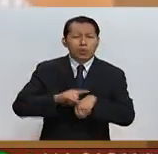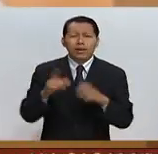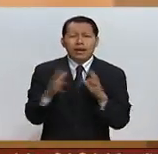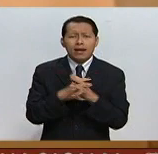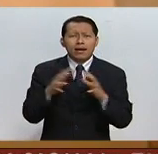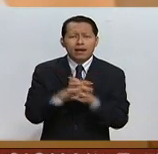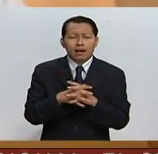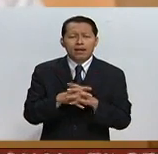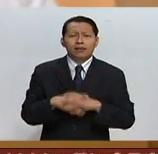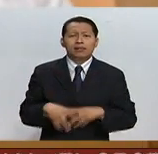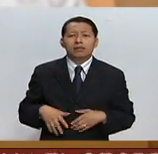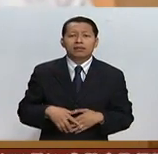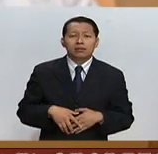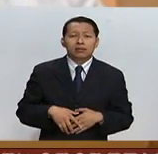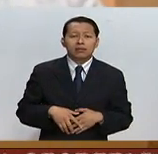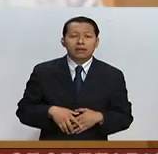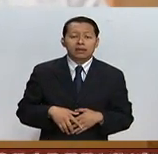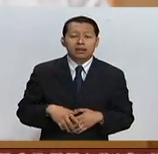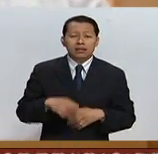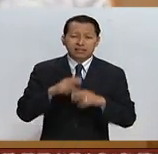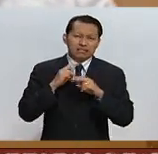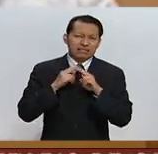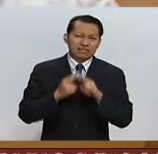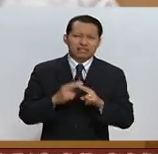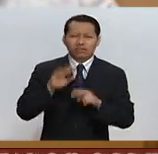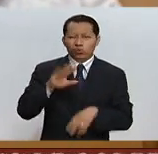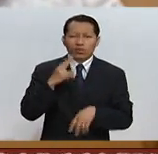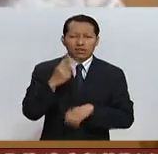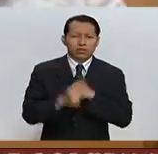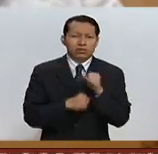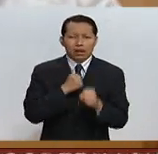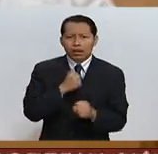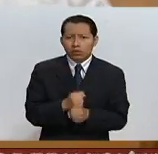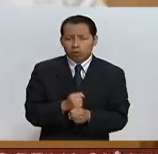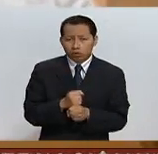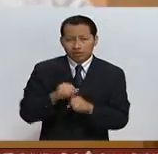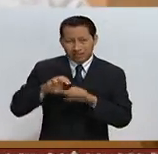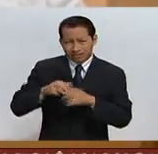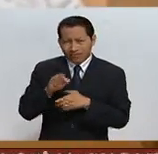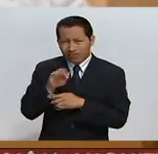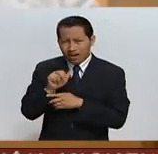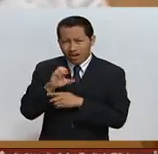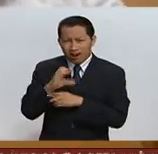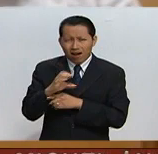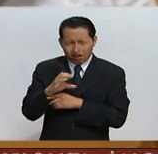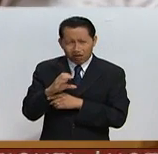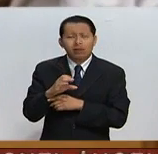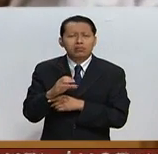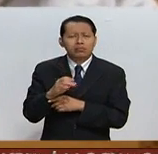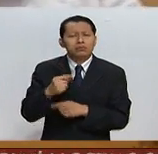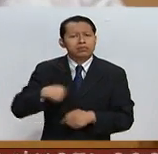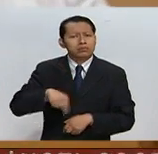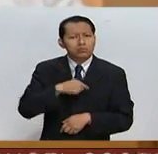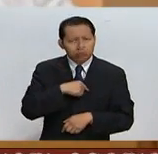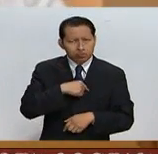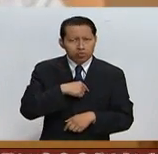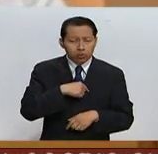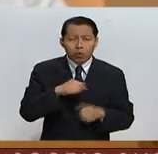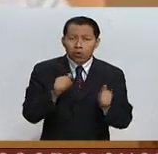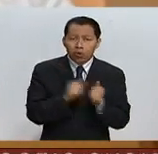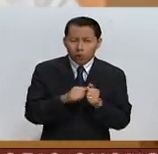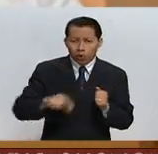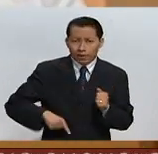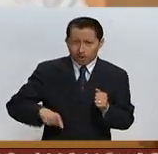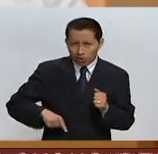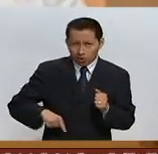Hoy, 52 años después, los guerrilleros de las FARC estamos sellando con el gobierno de Juan Manuel